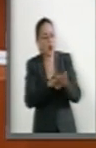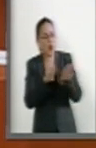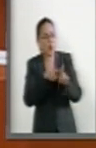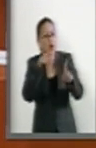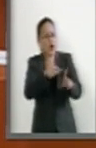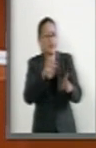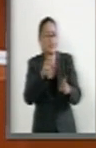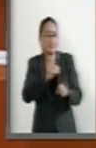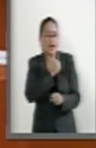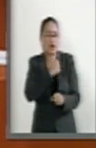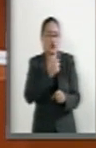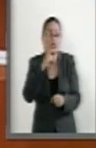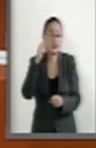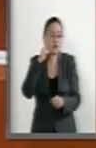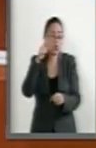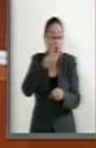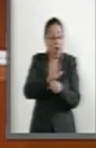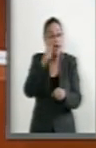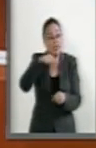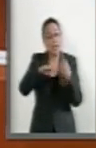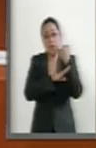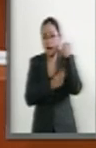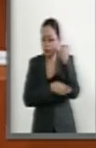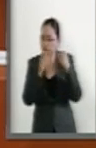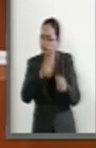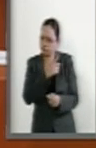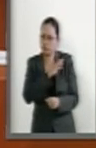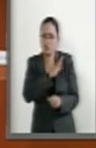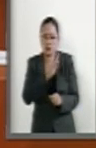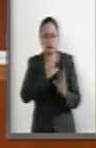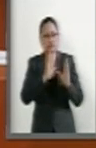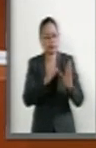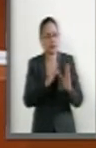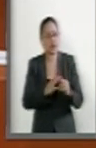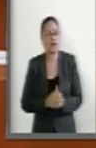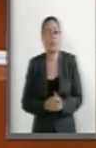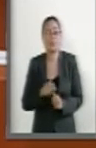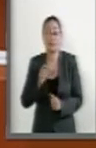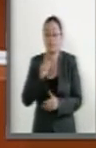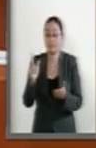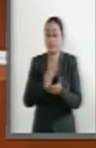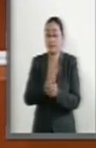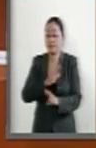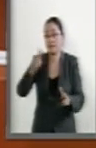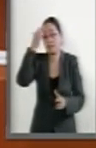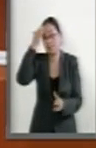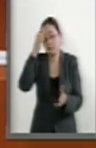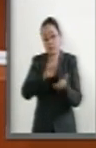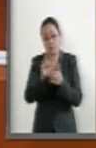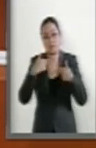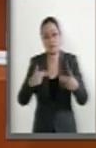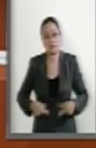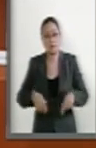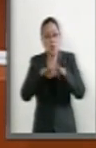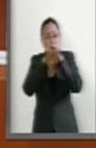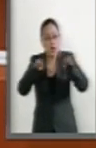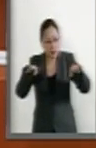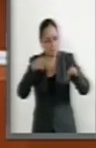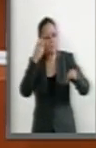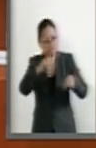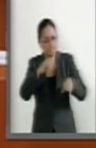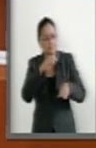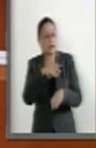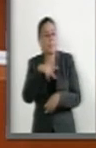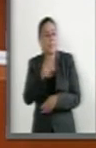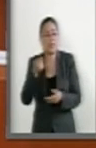sobre salud sexual y reproductiva. Dijo que la ley reconoce y protege el derecho humano de la igualdad, pero que